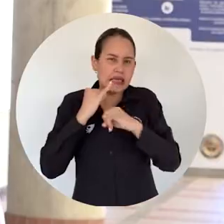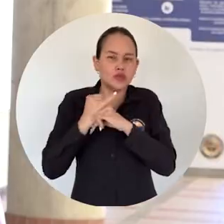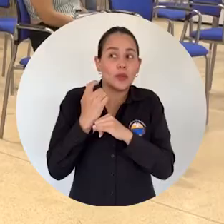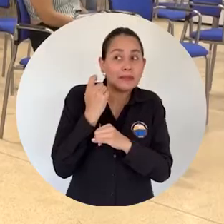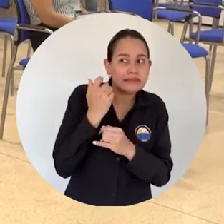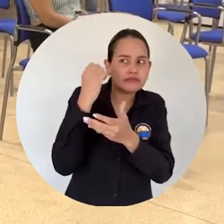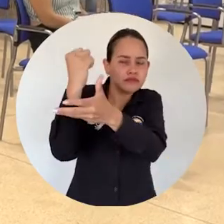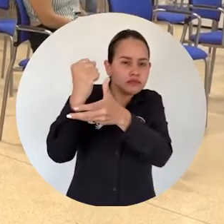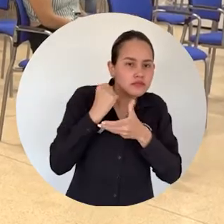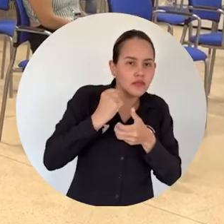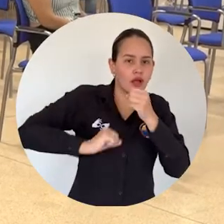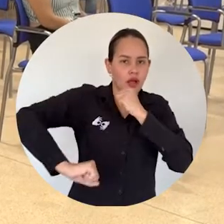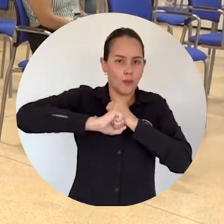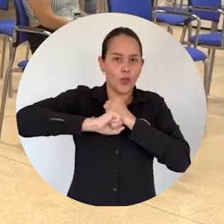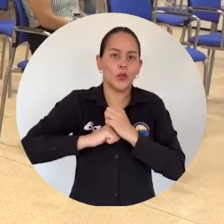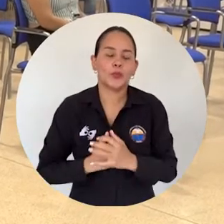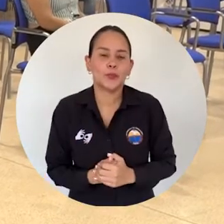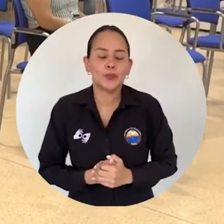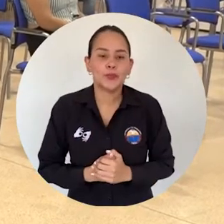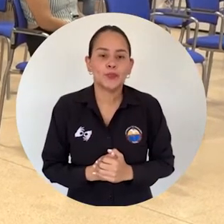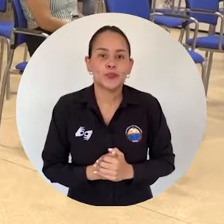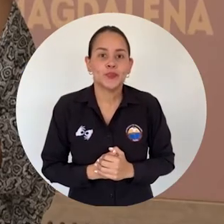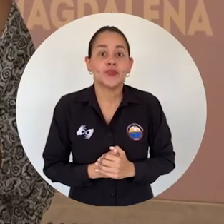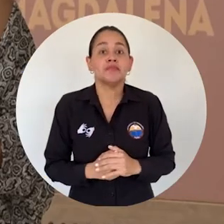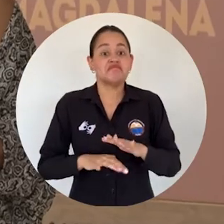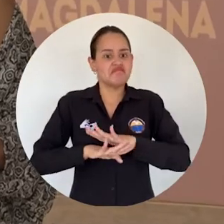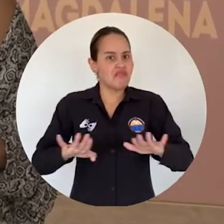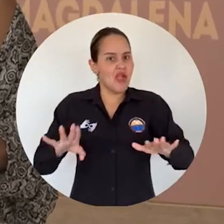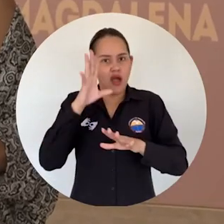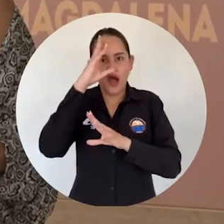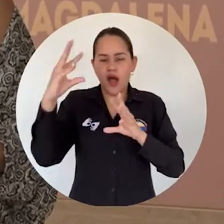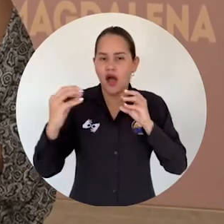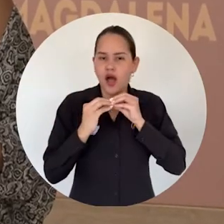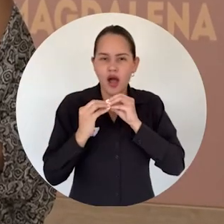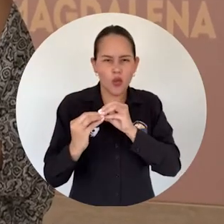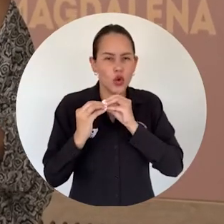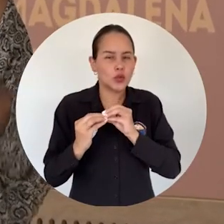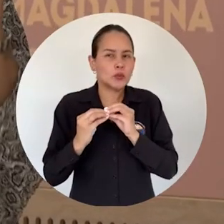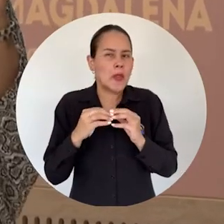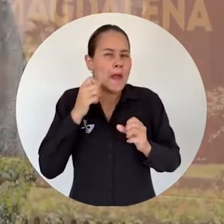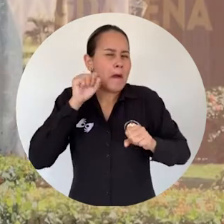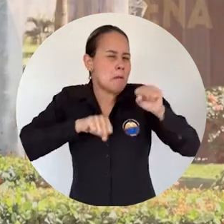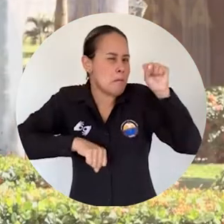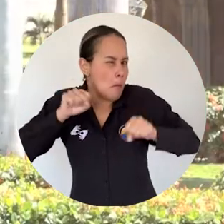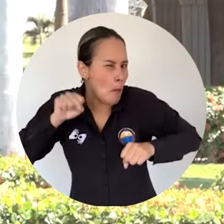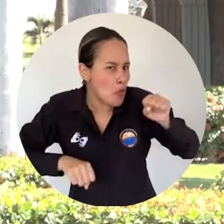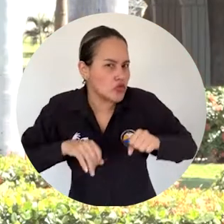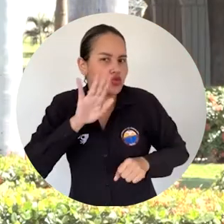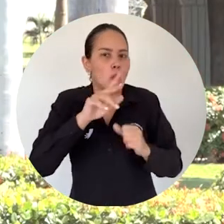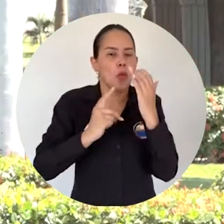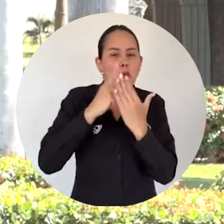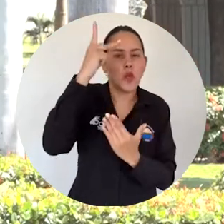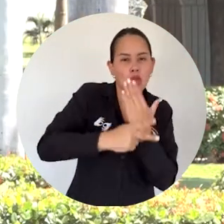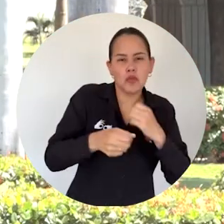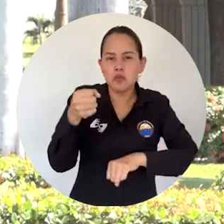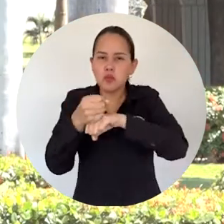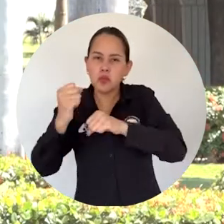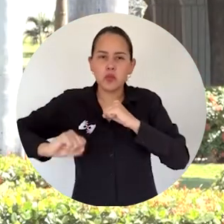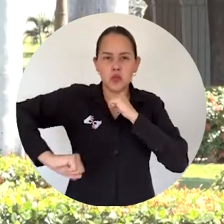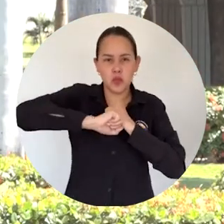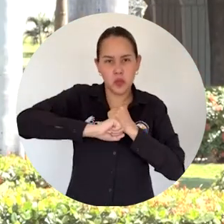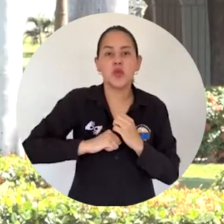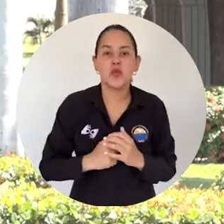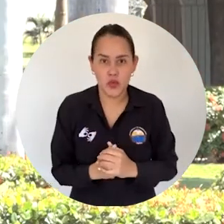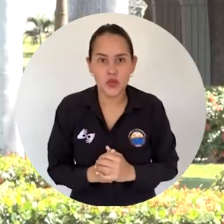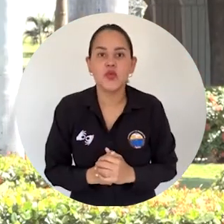siendo los proyectos de cooperación internacional. Hemos conseguido concretar posibles proyectos de cooperación en el